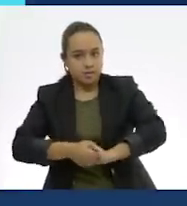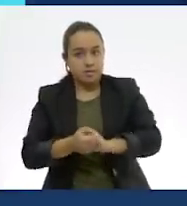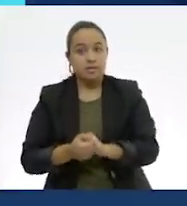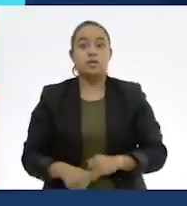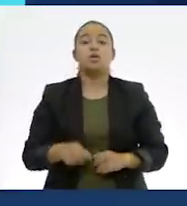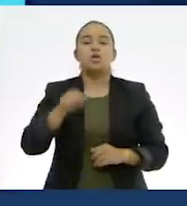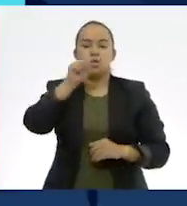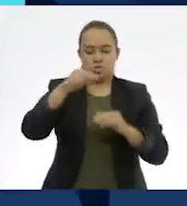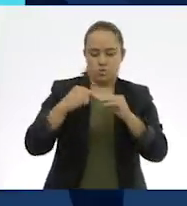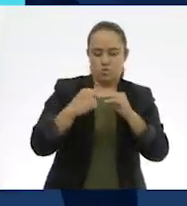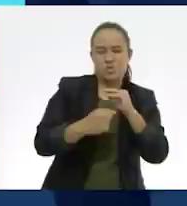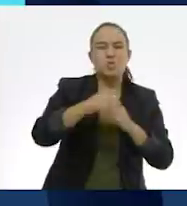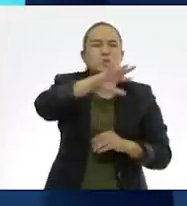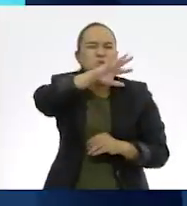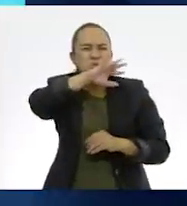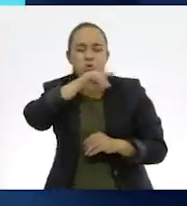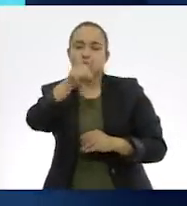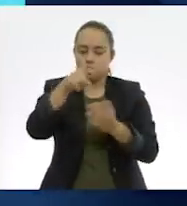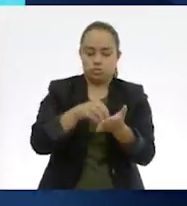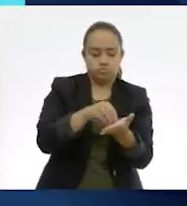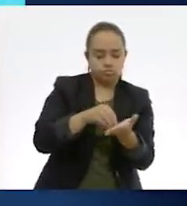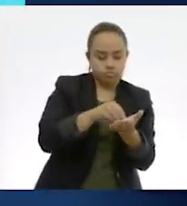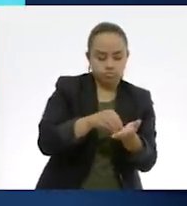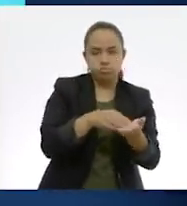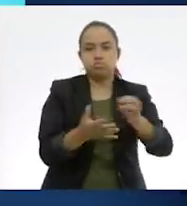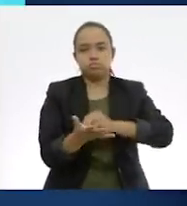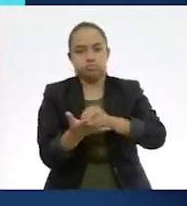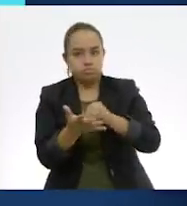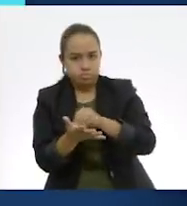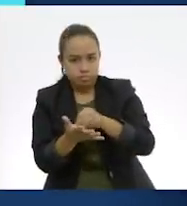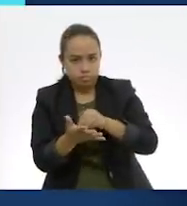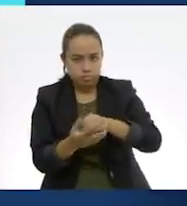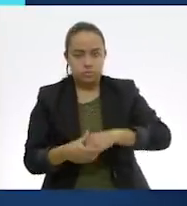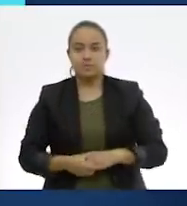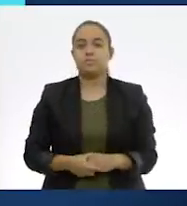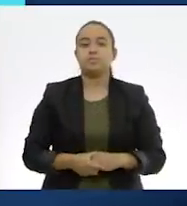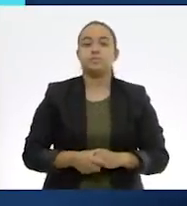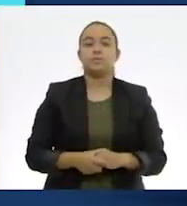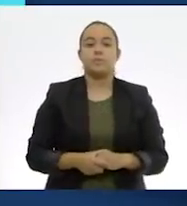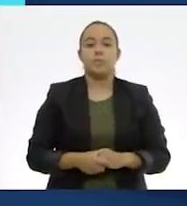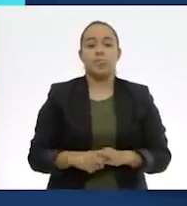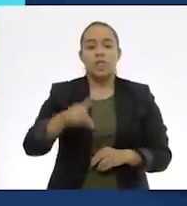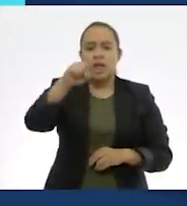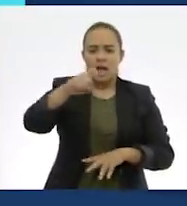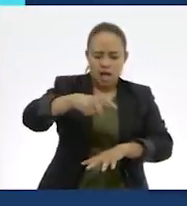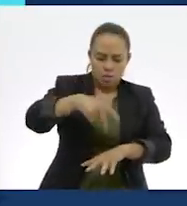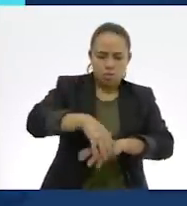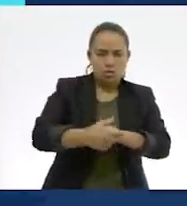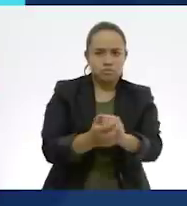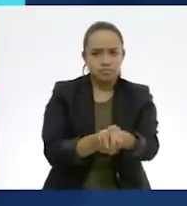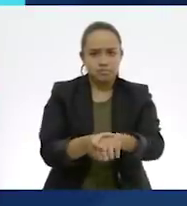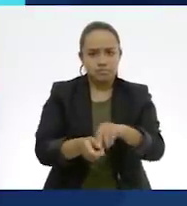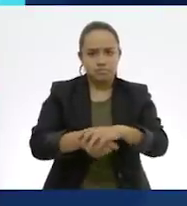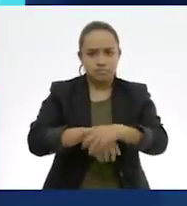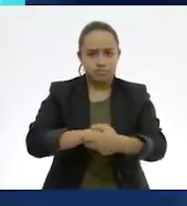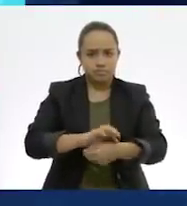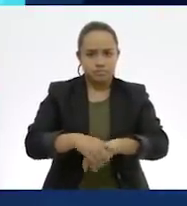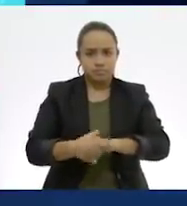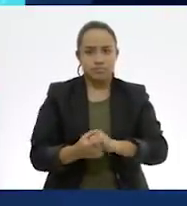Ahora, como que rasguñas la palma de tus manos para lavar tus uñas. Enjuaga tus manos con agua.